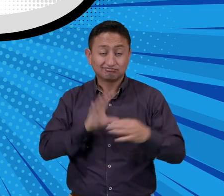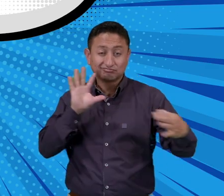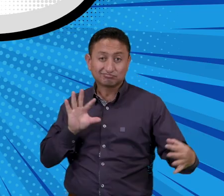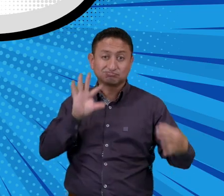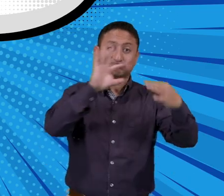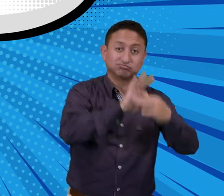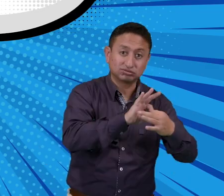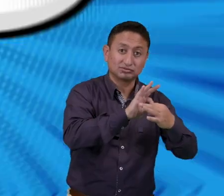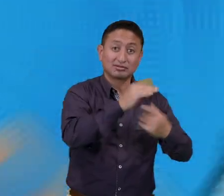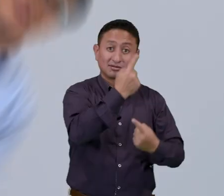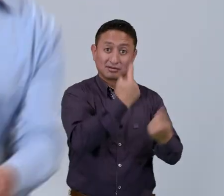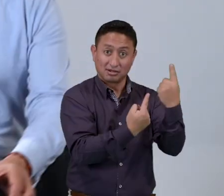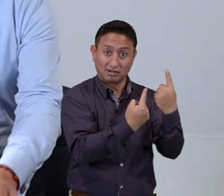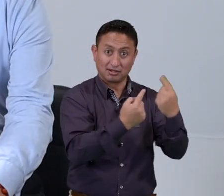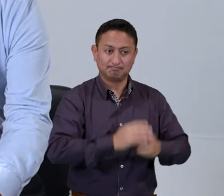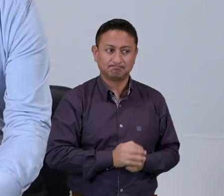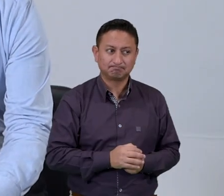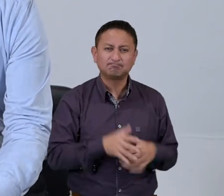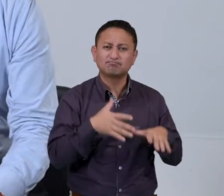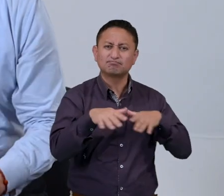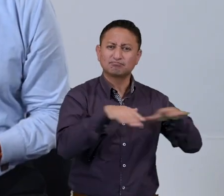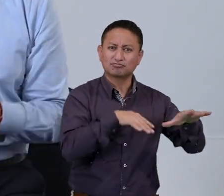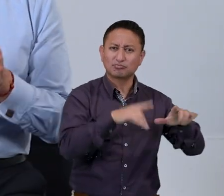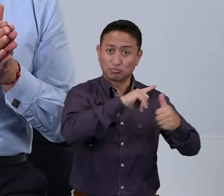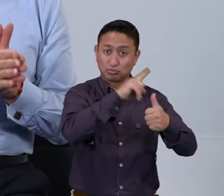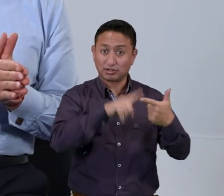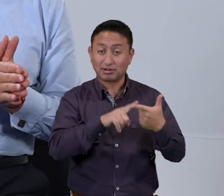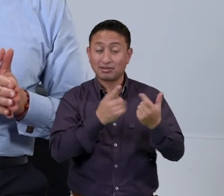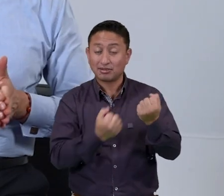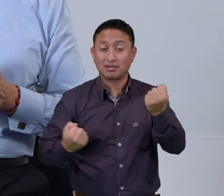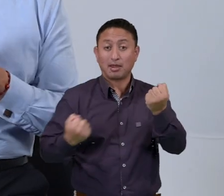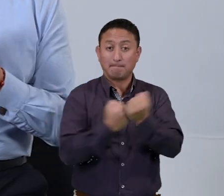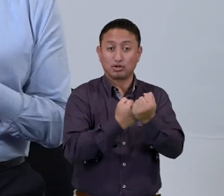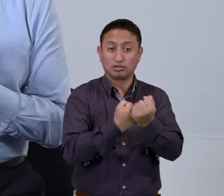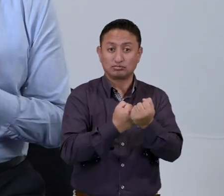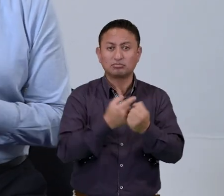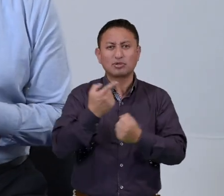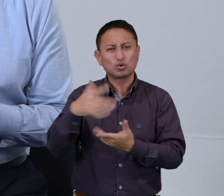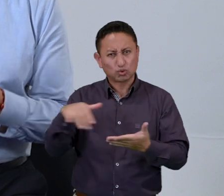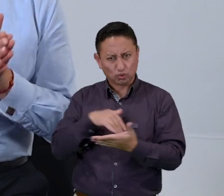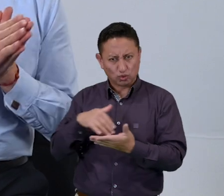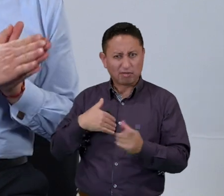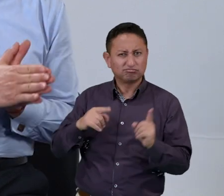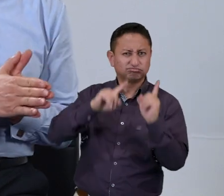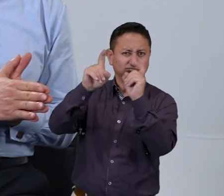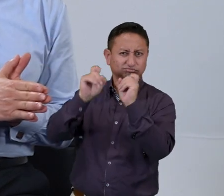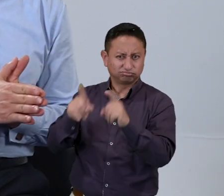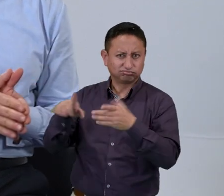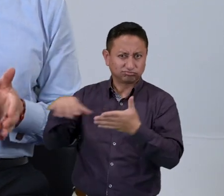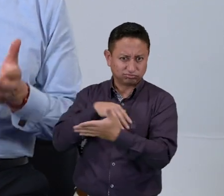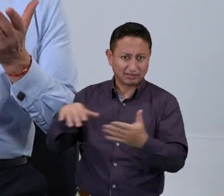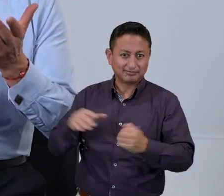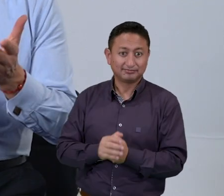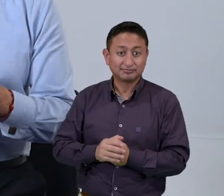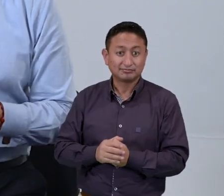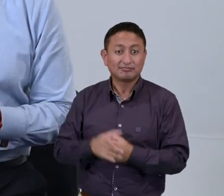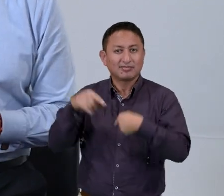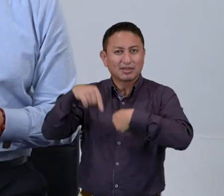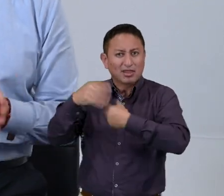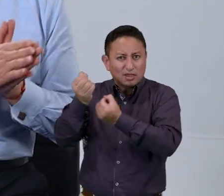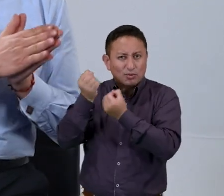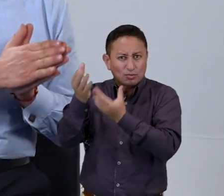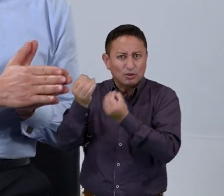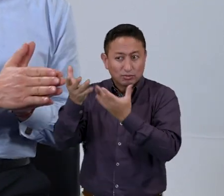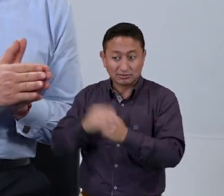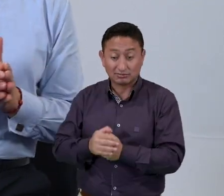relacionarse con sus clientes. Estas acciones son de apoyo, aclarar duda, solucionar reclamos, informar de